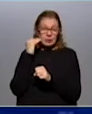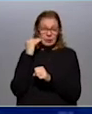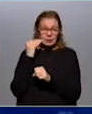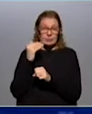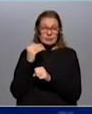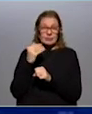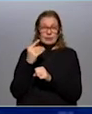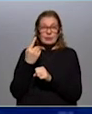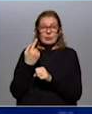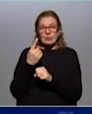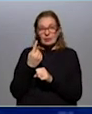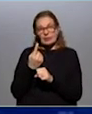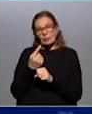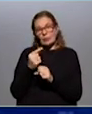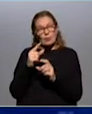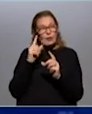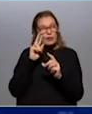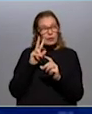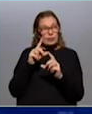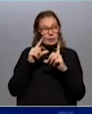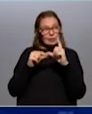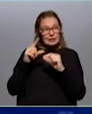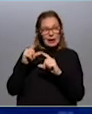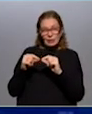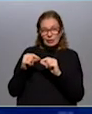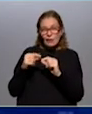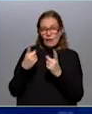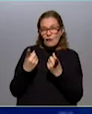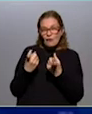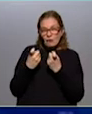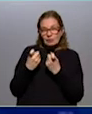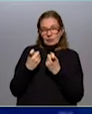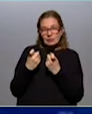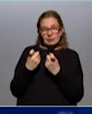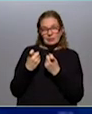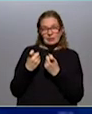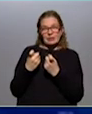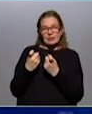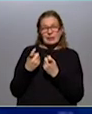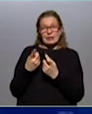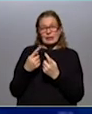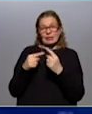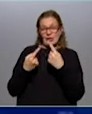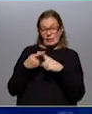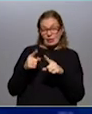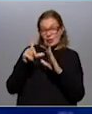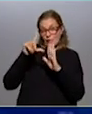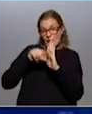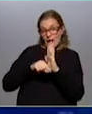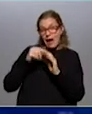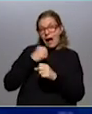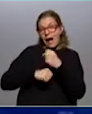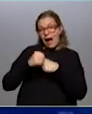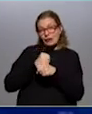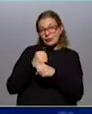cambia, como ves en el gráfico, es la fuerte caída que tenés de la variable, y que en relación al año atrás,